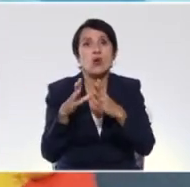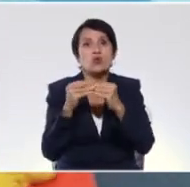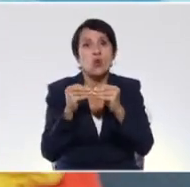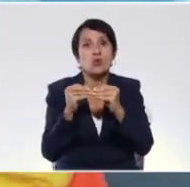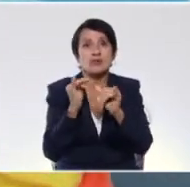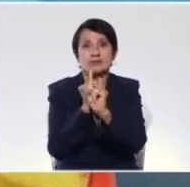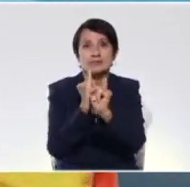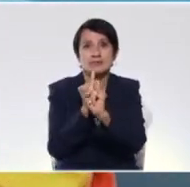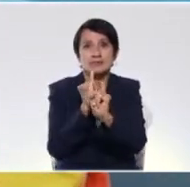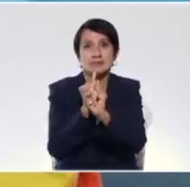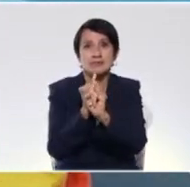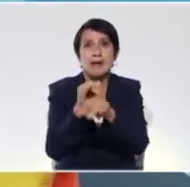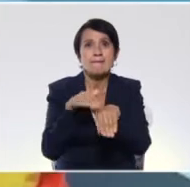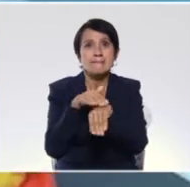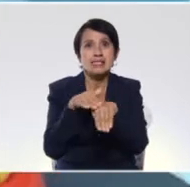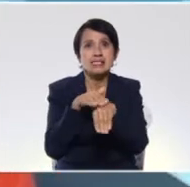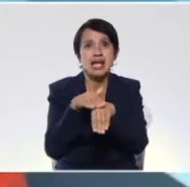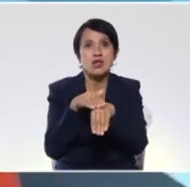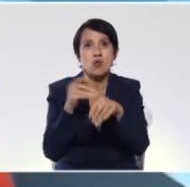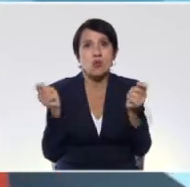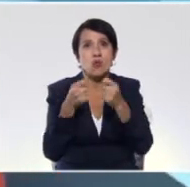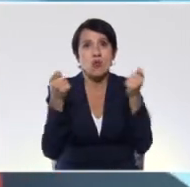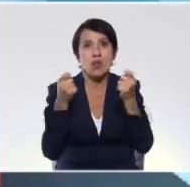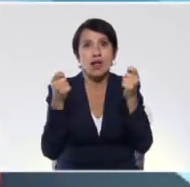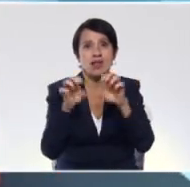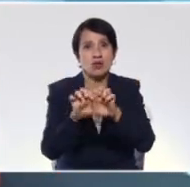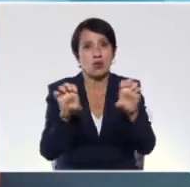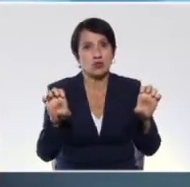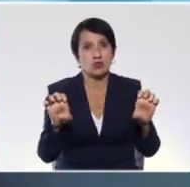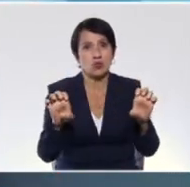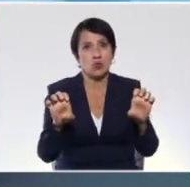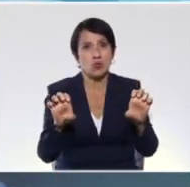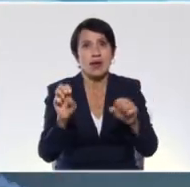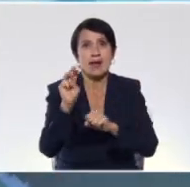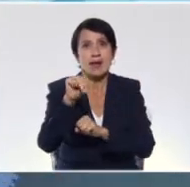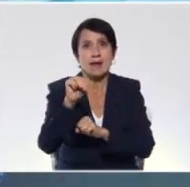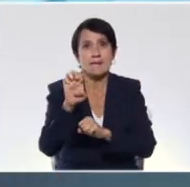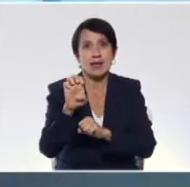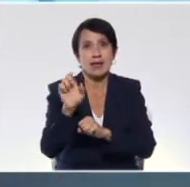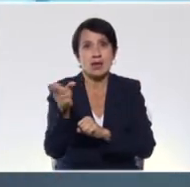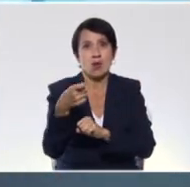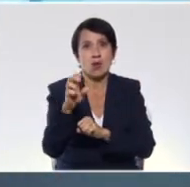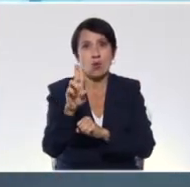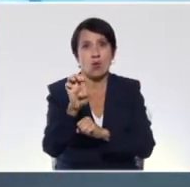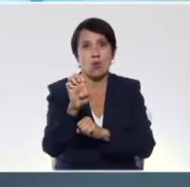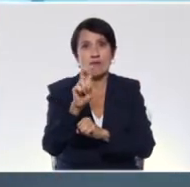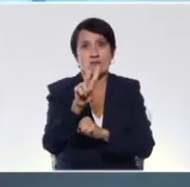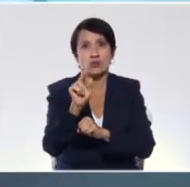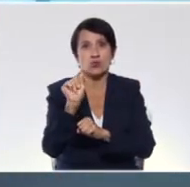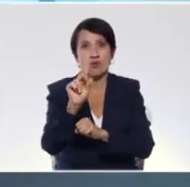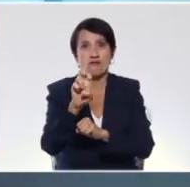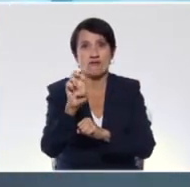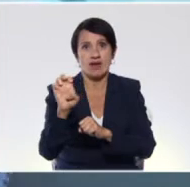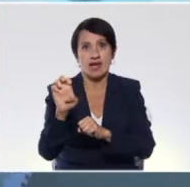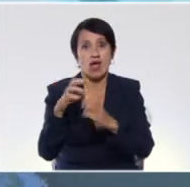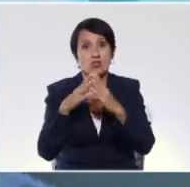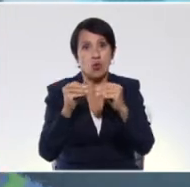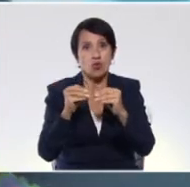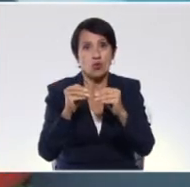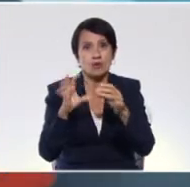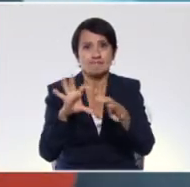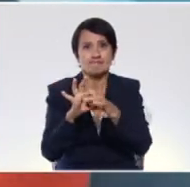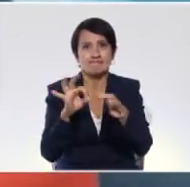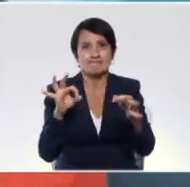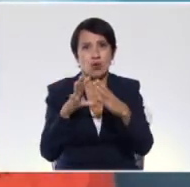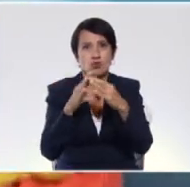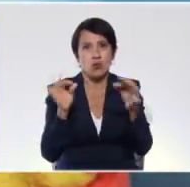la página web del Ministerio del Poder Popular para la Educación. me.gov.be Allí van al enlace de Cada